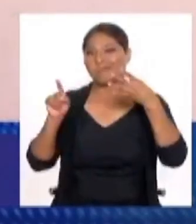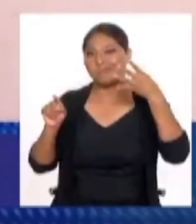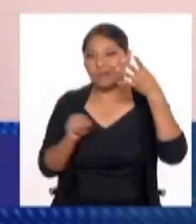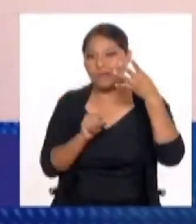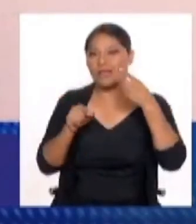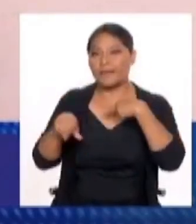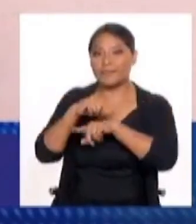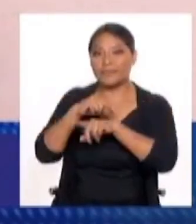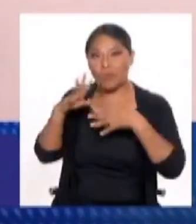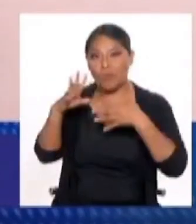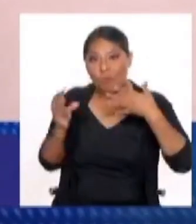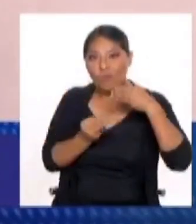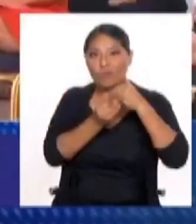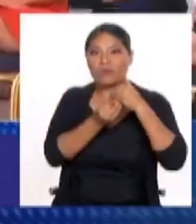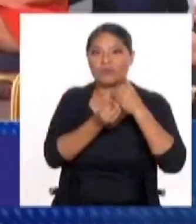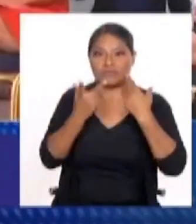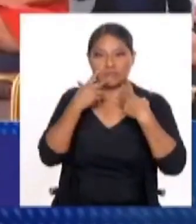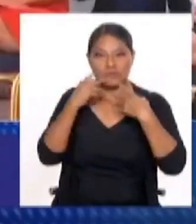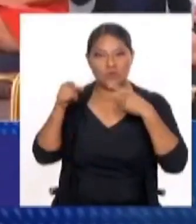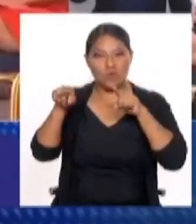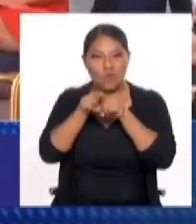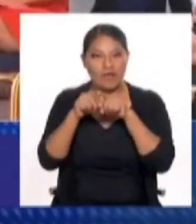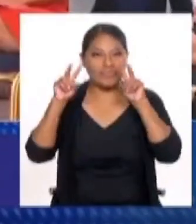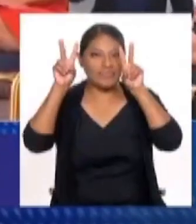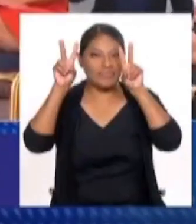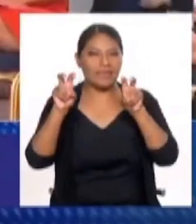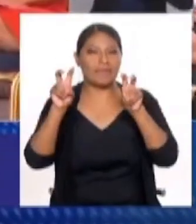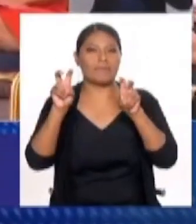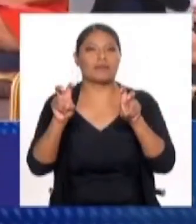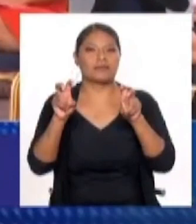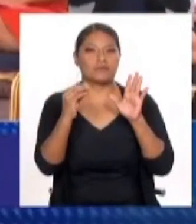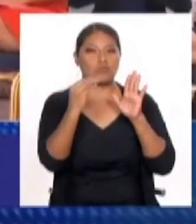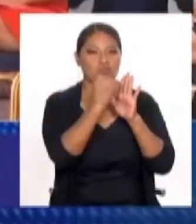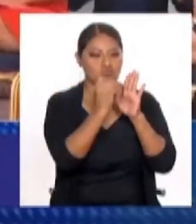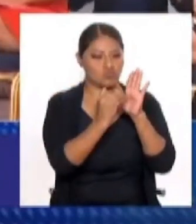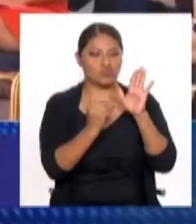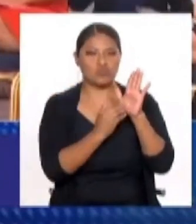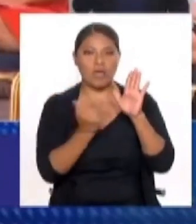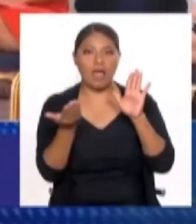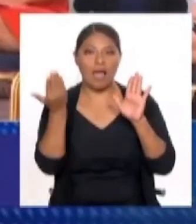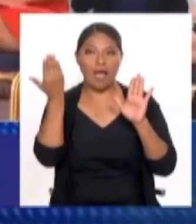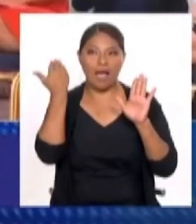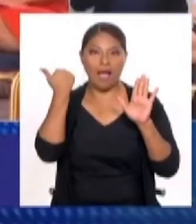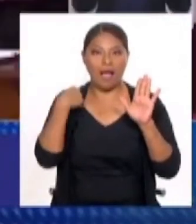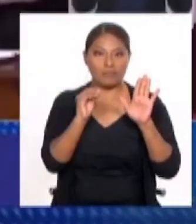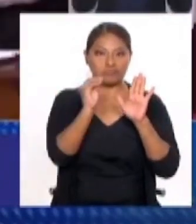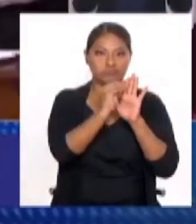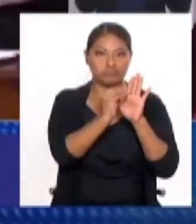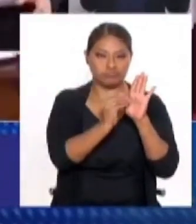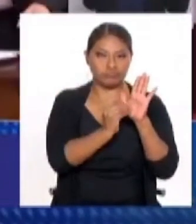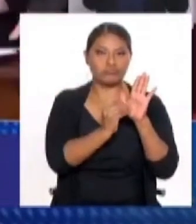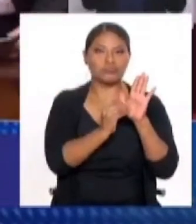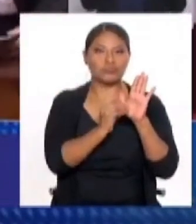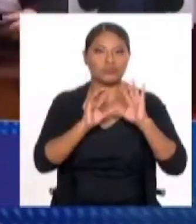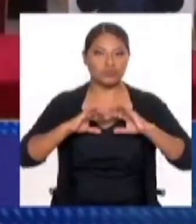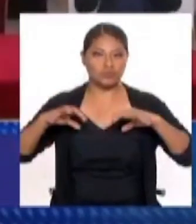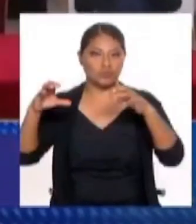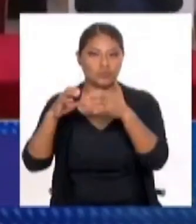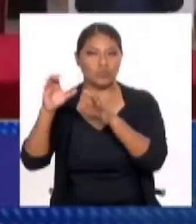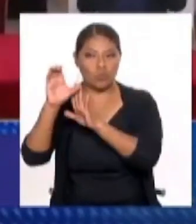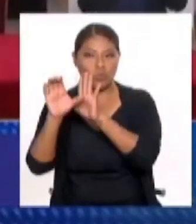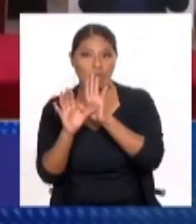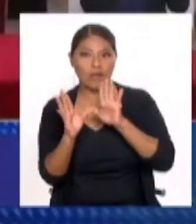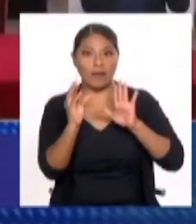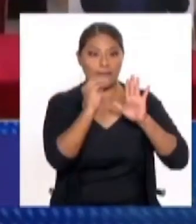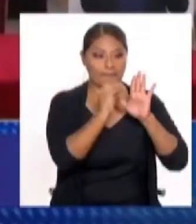debe tender a haber un conflicto importante en relación a lo que se construyó en la Convención Constituyente que